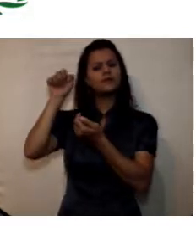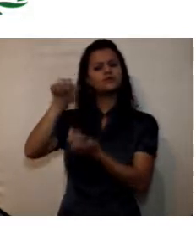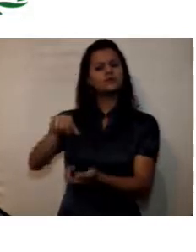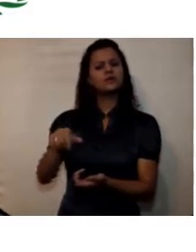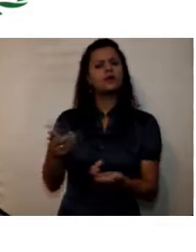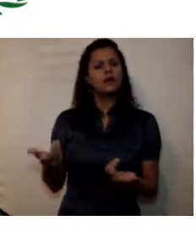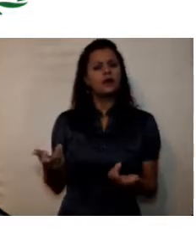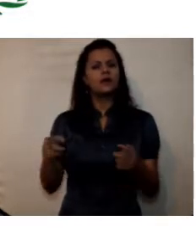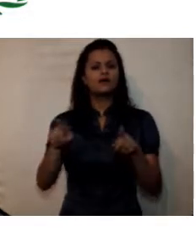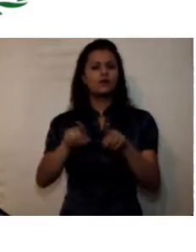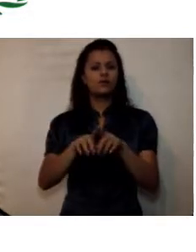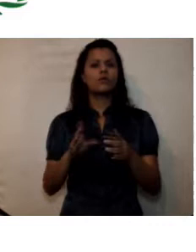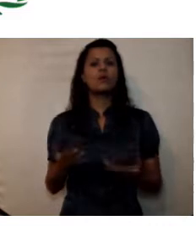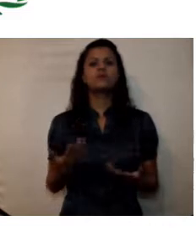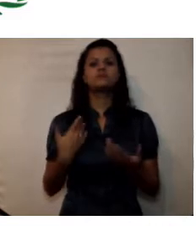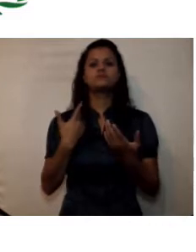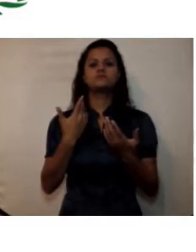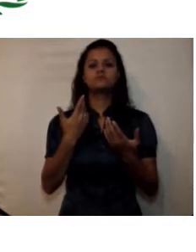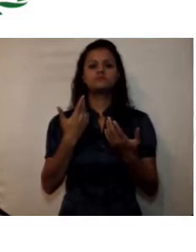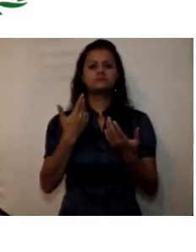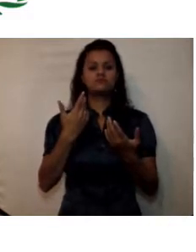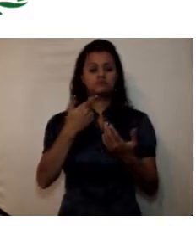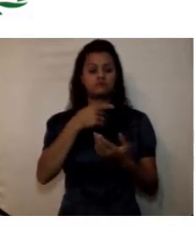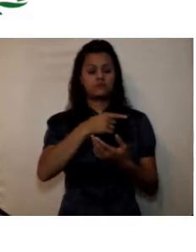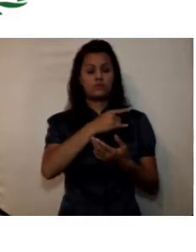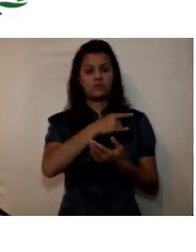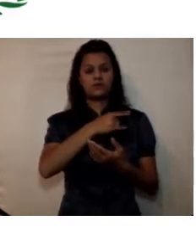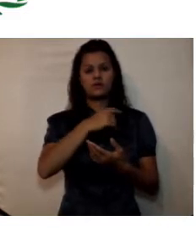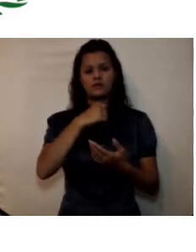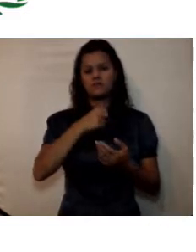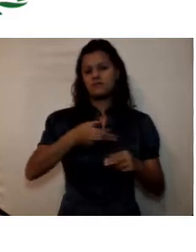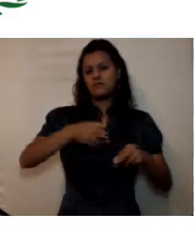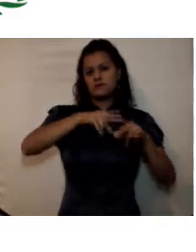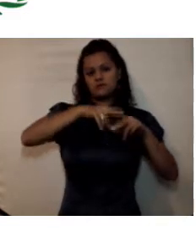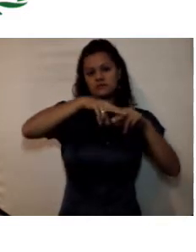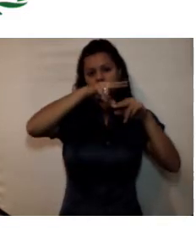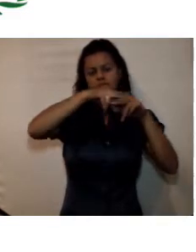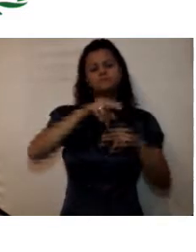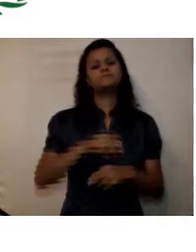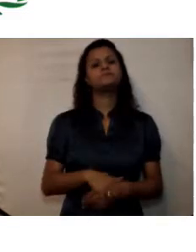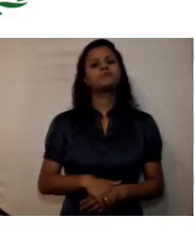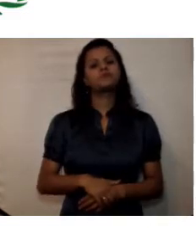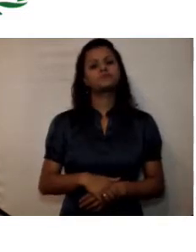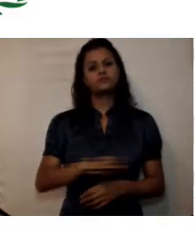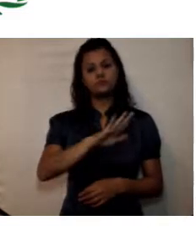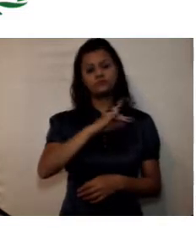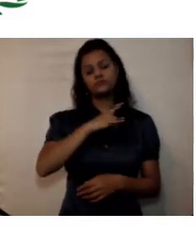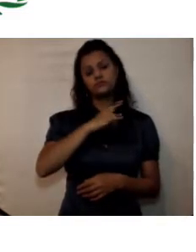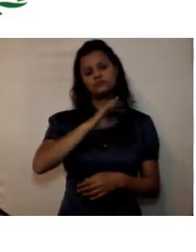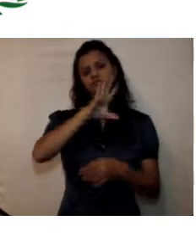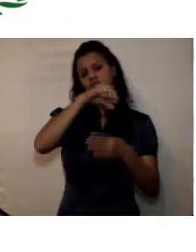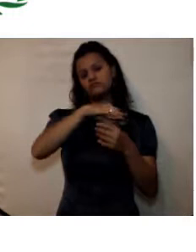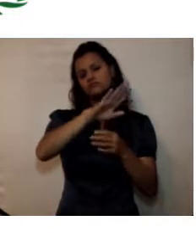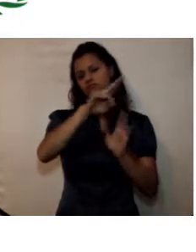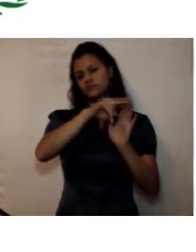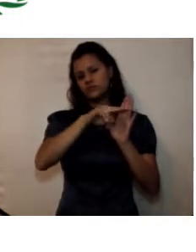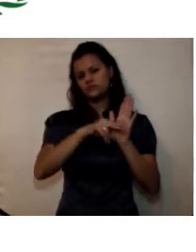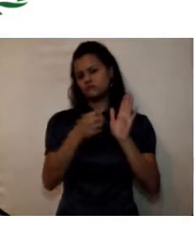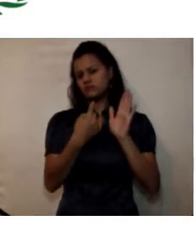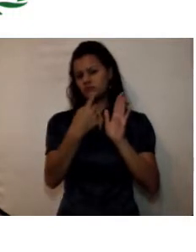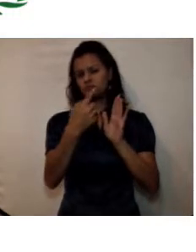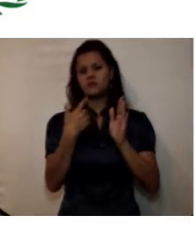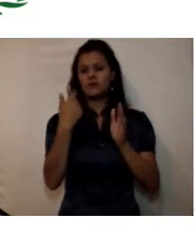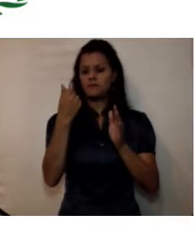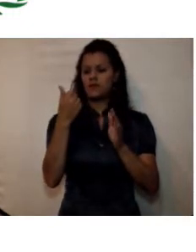de liquidez con que cuenta la universidad La universidad dentro de sus políticas de inversión